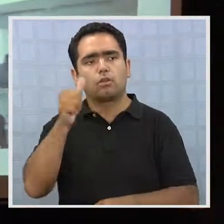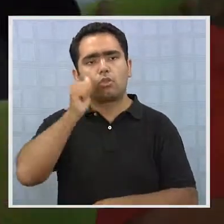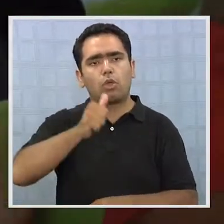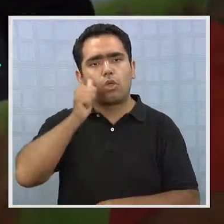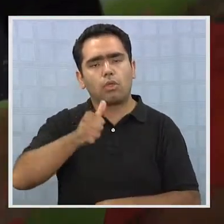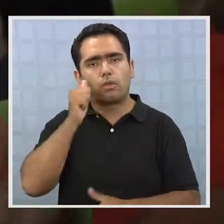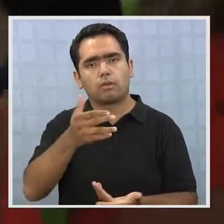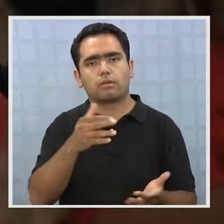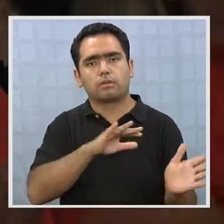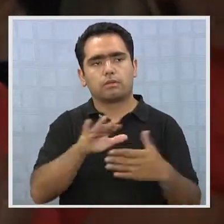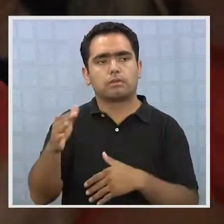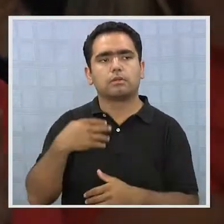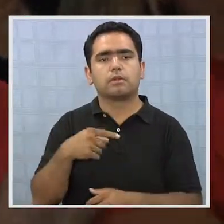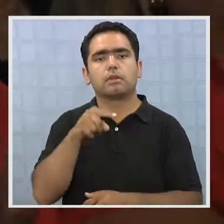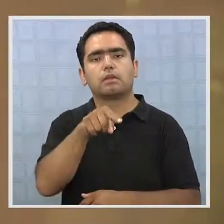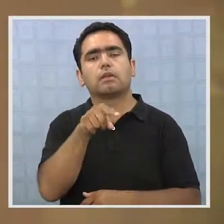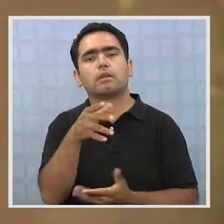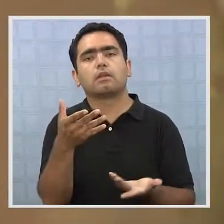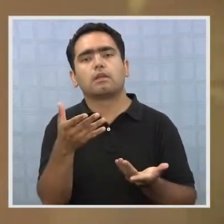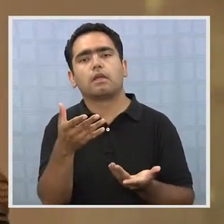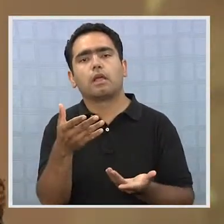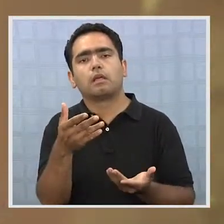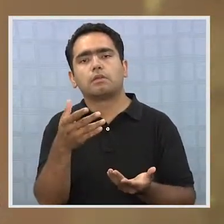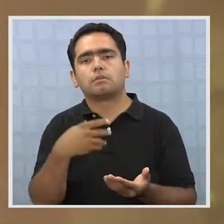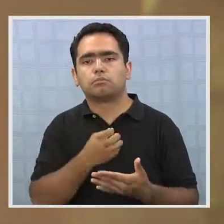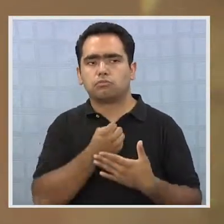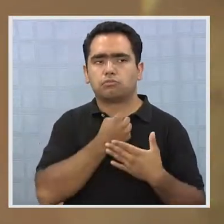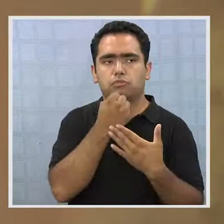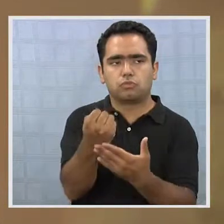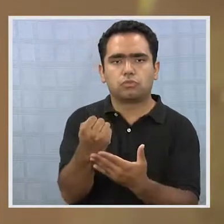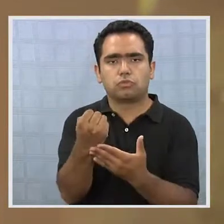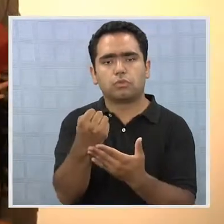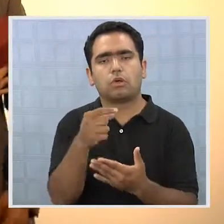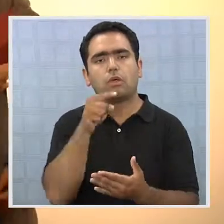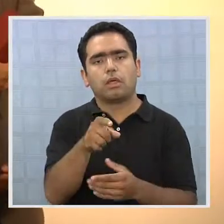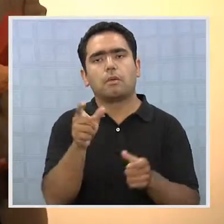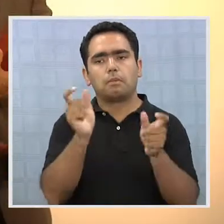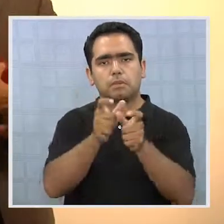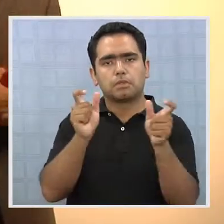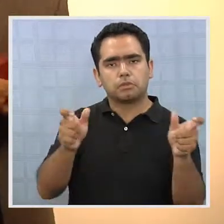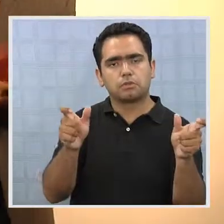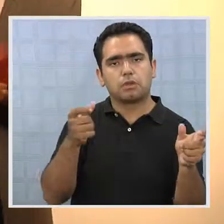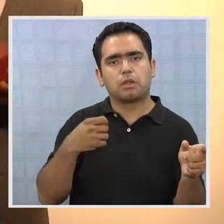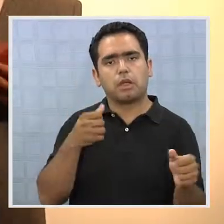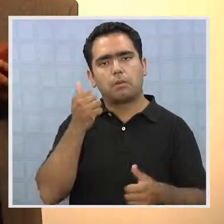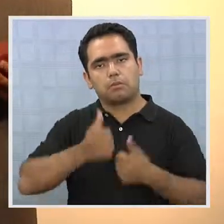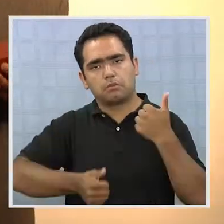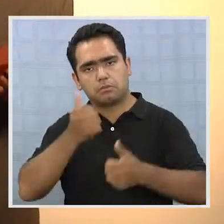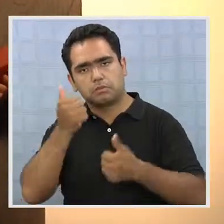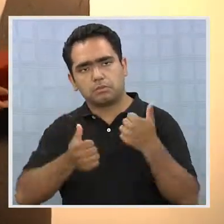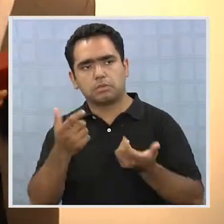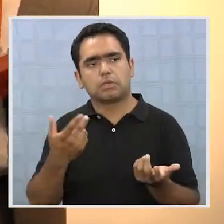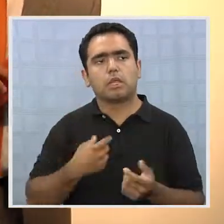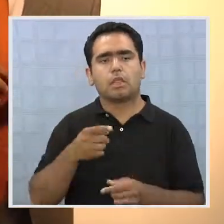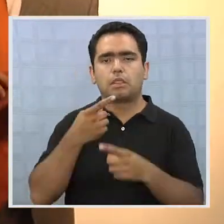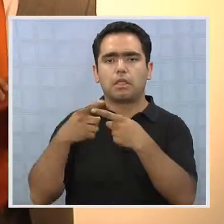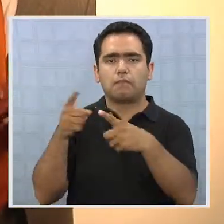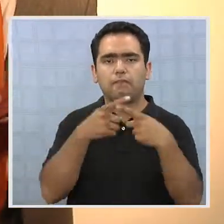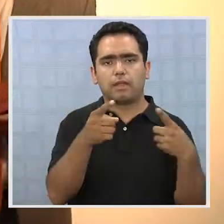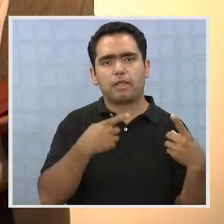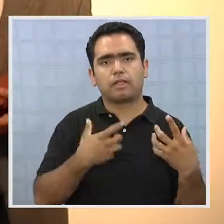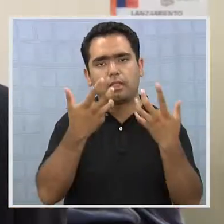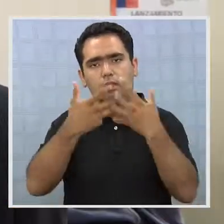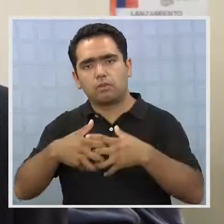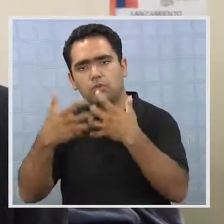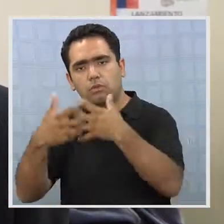de cada día. CENSE por su parte ha contribuido enormemente al desarrollo de capital humano en las distintas industrias que nosotros estamos